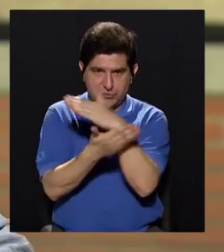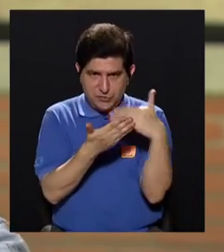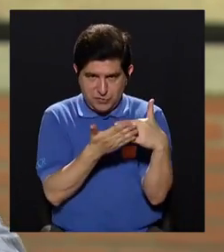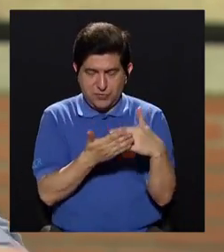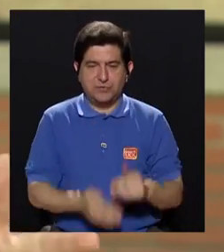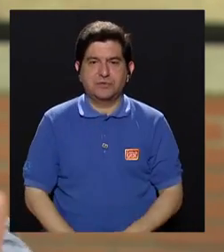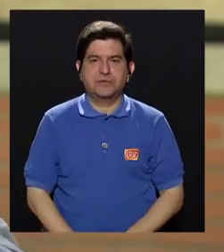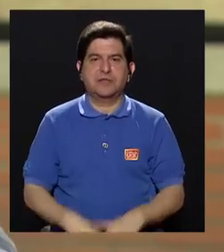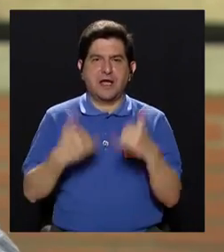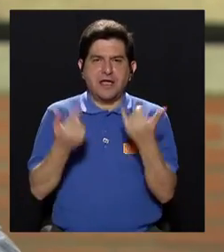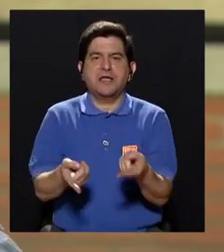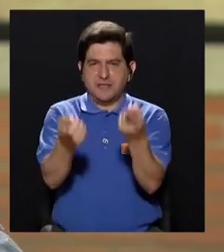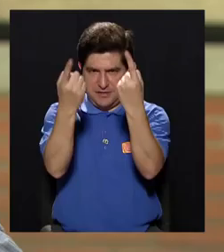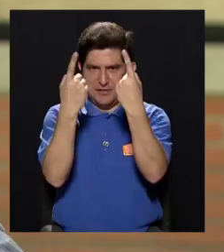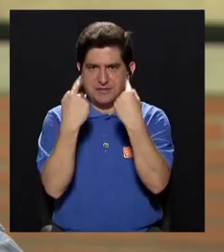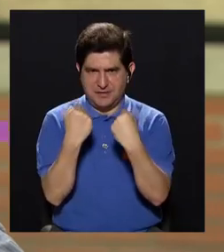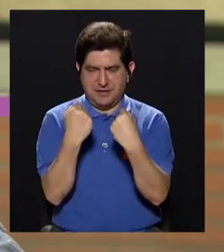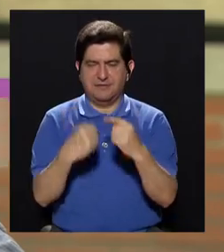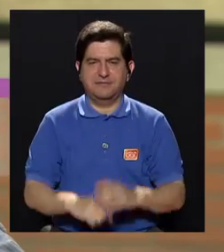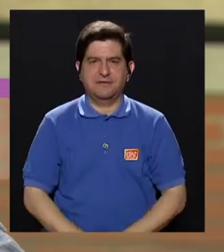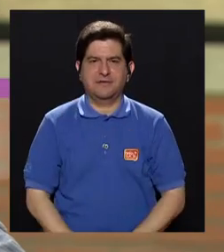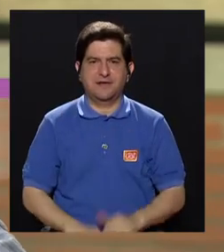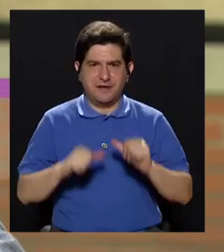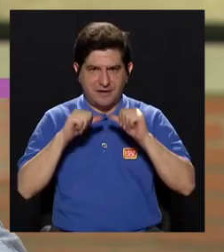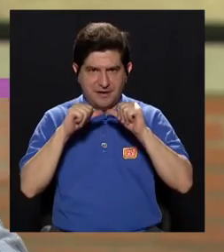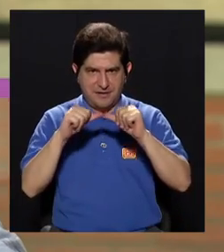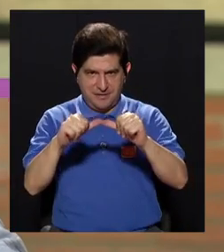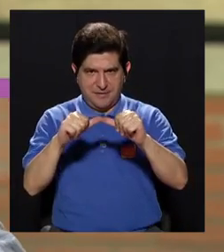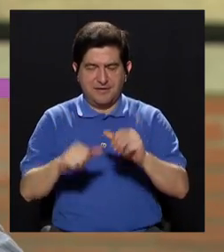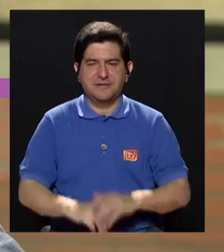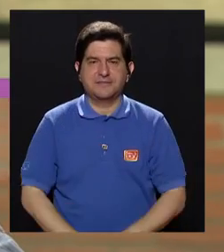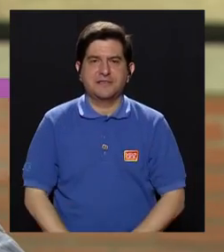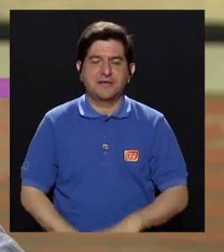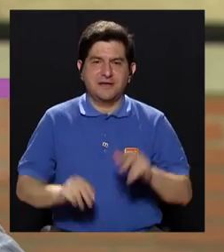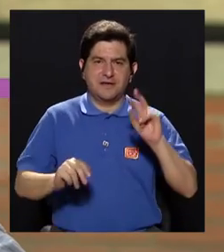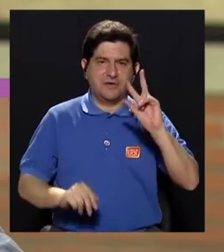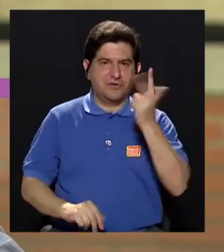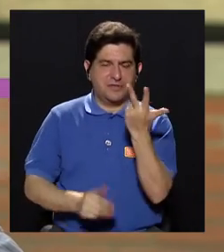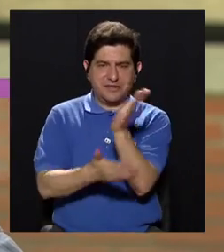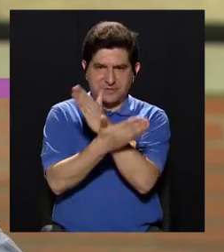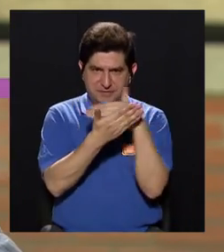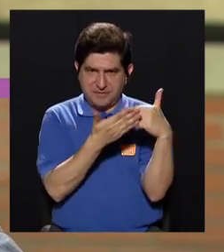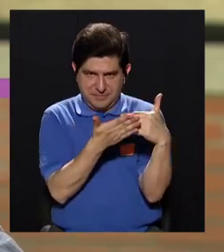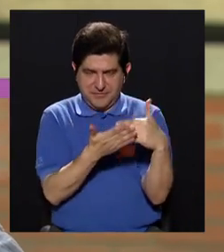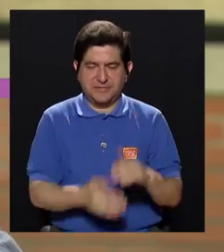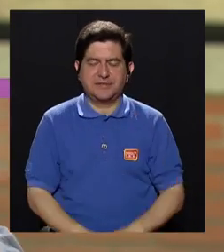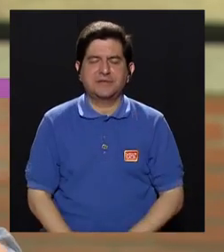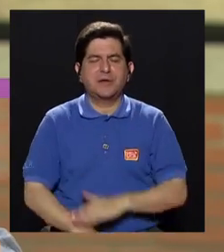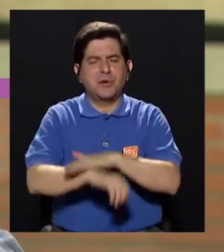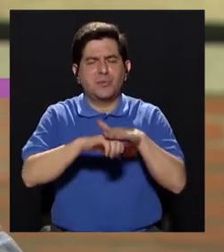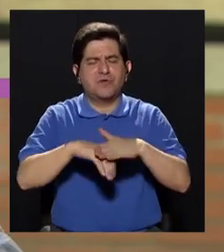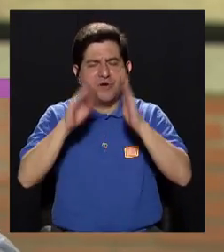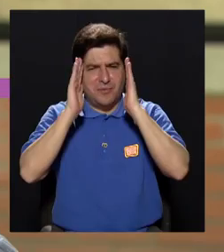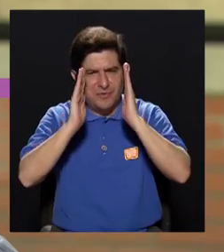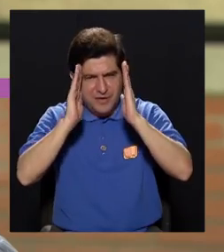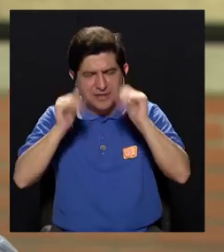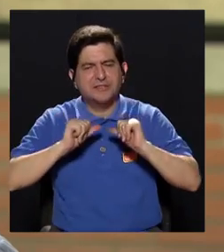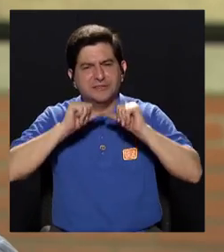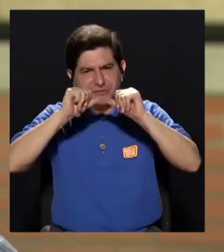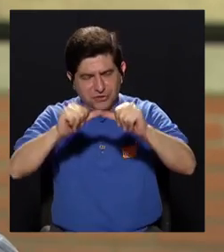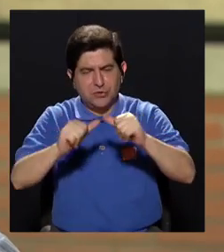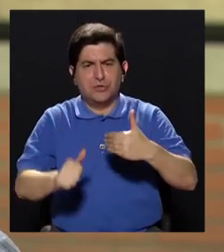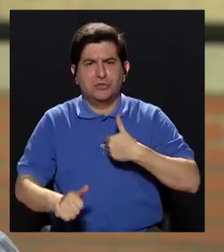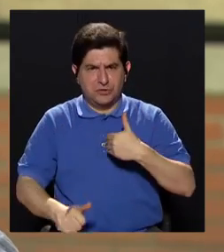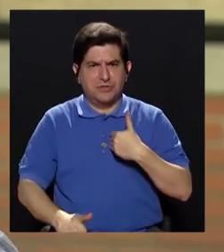segundo bloque y pronto regresamos con nuestro tercer bloque. Y por favor, quédese con